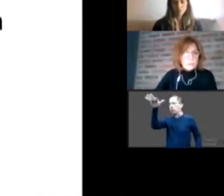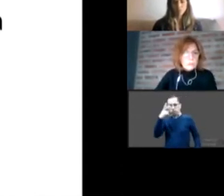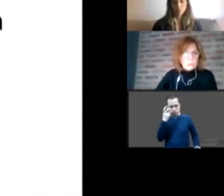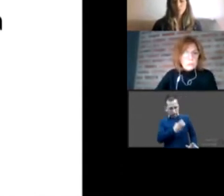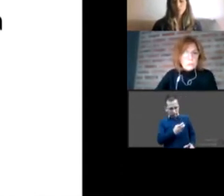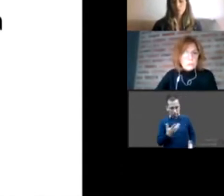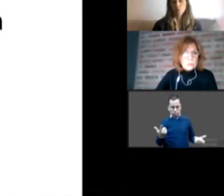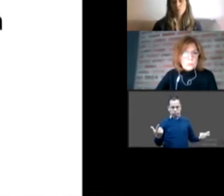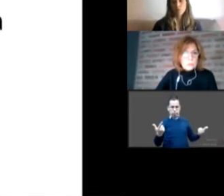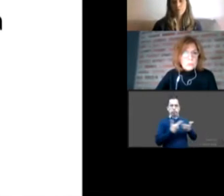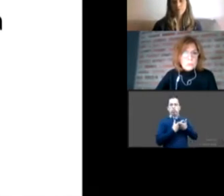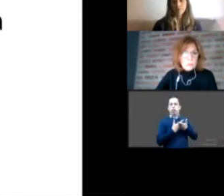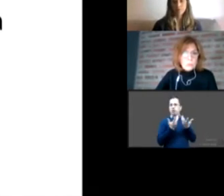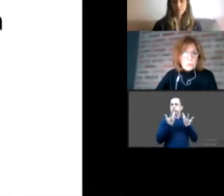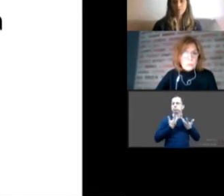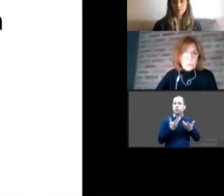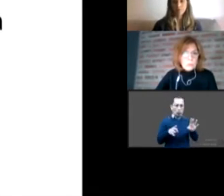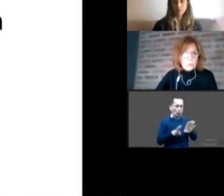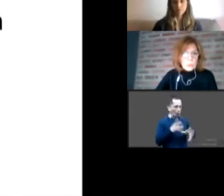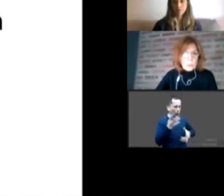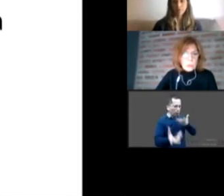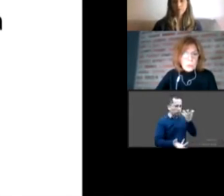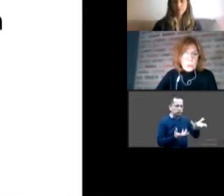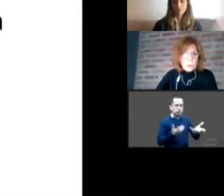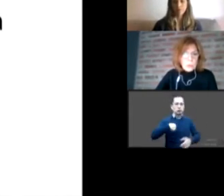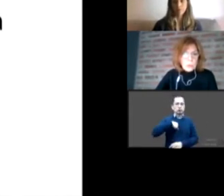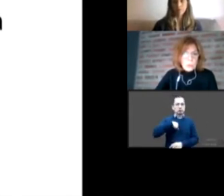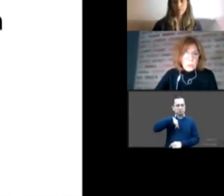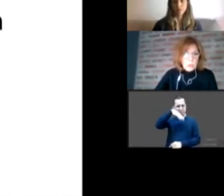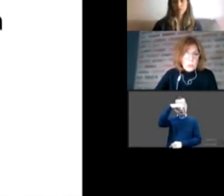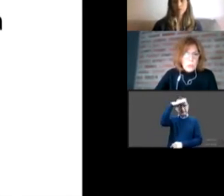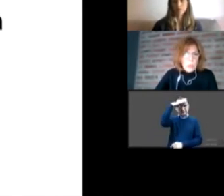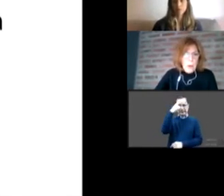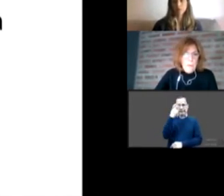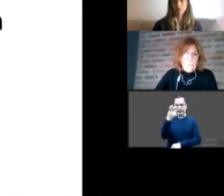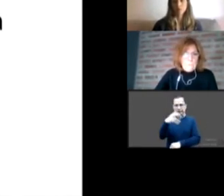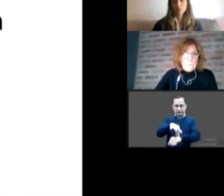cuestionarnos los fundamentos mismos de esa realidad.